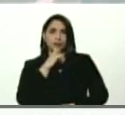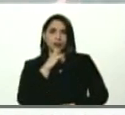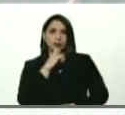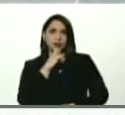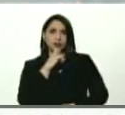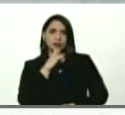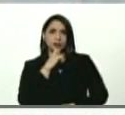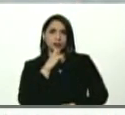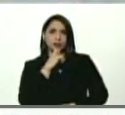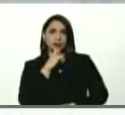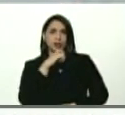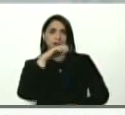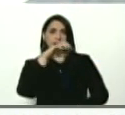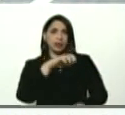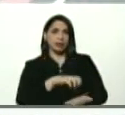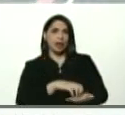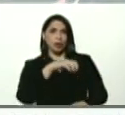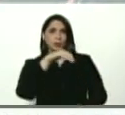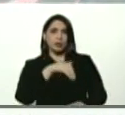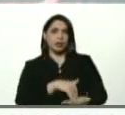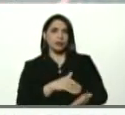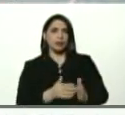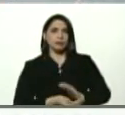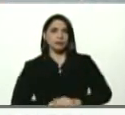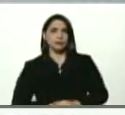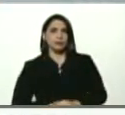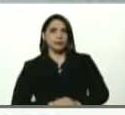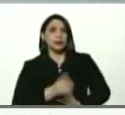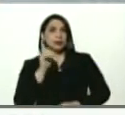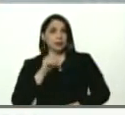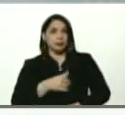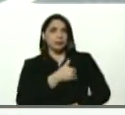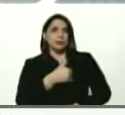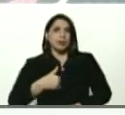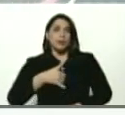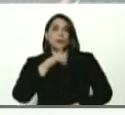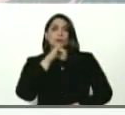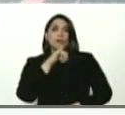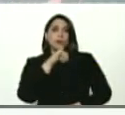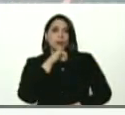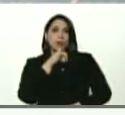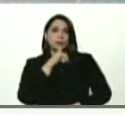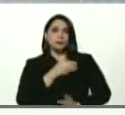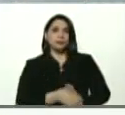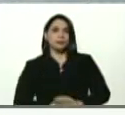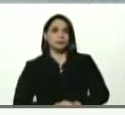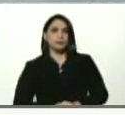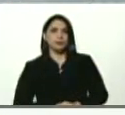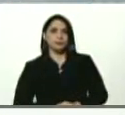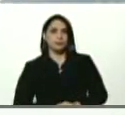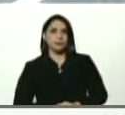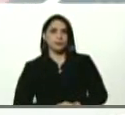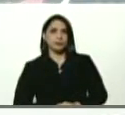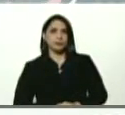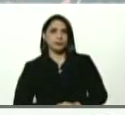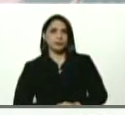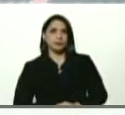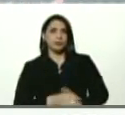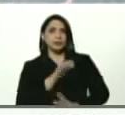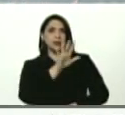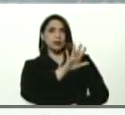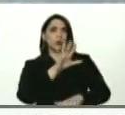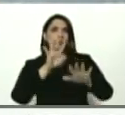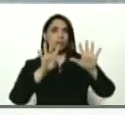casos en el Estado Miranda. También queríamos informar, José Manuel, de 59